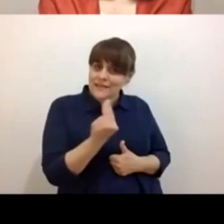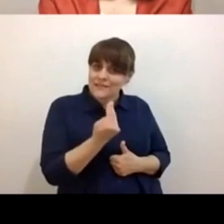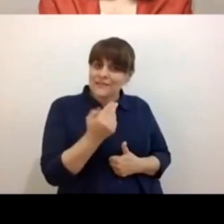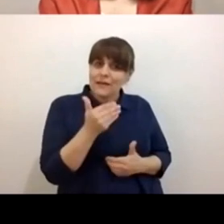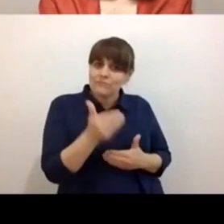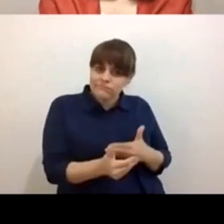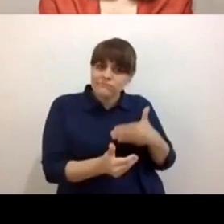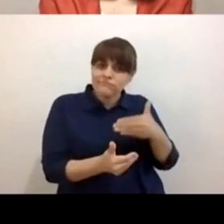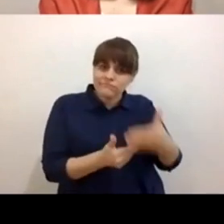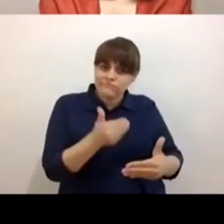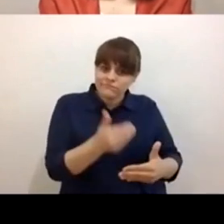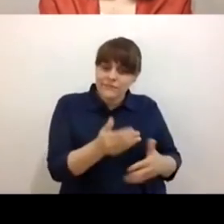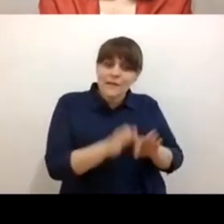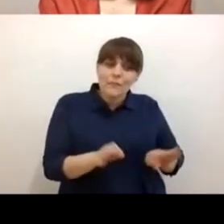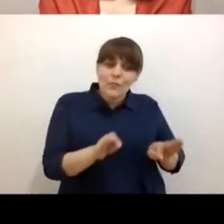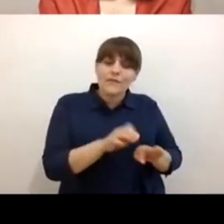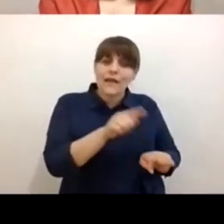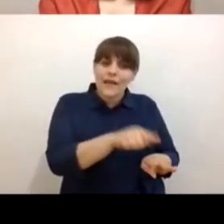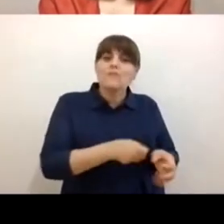fundamental.